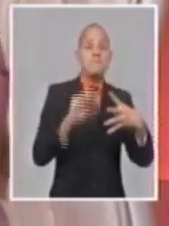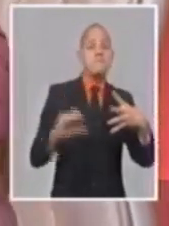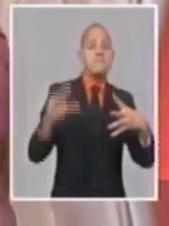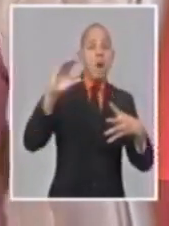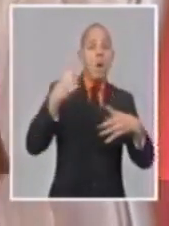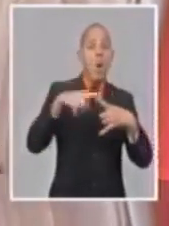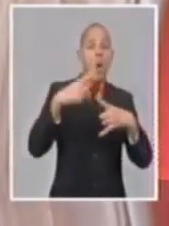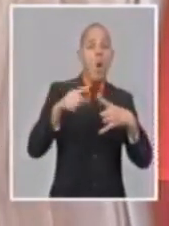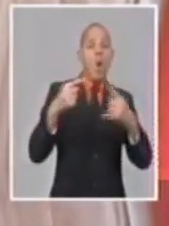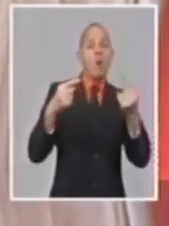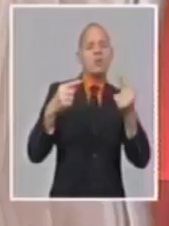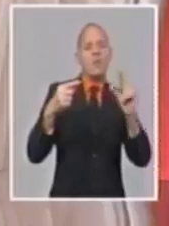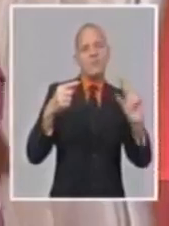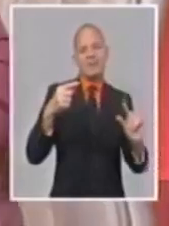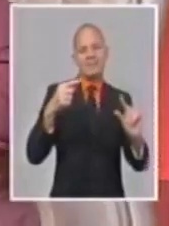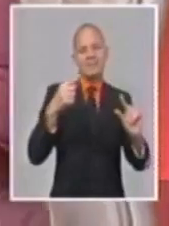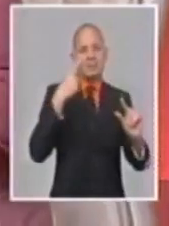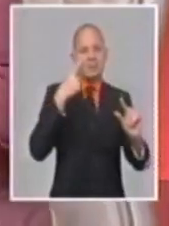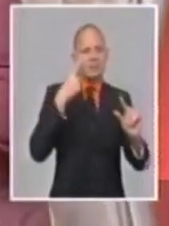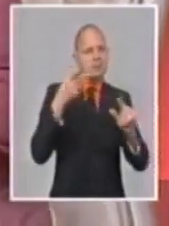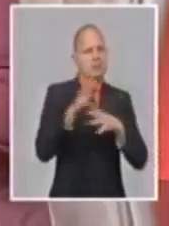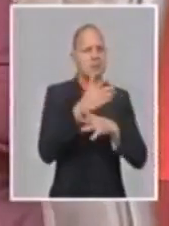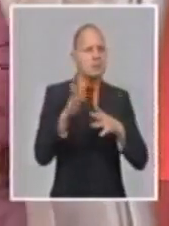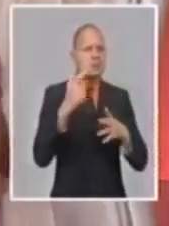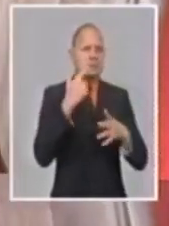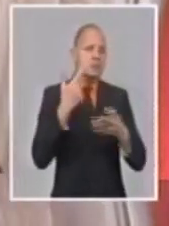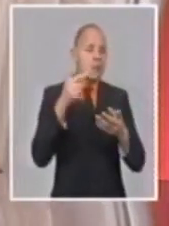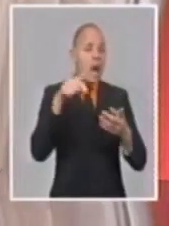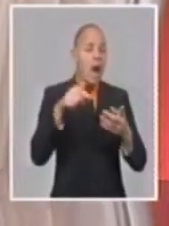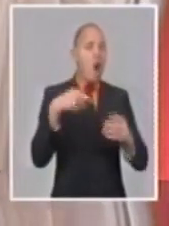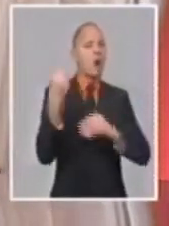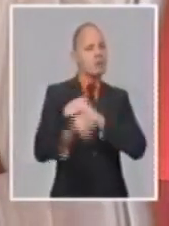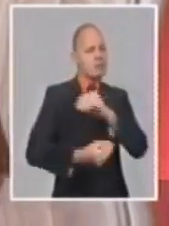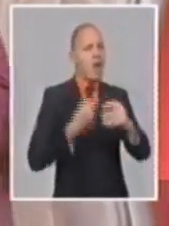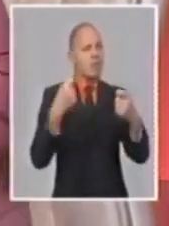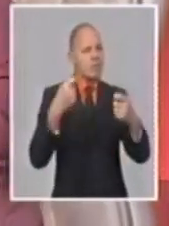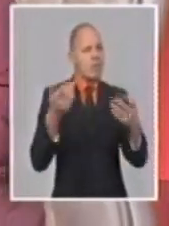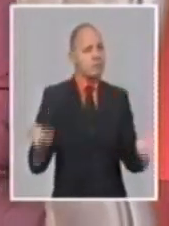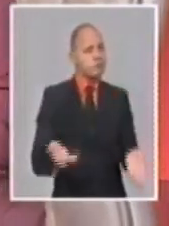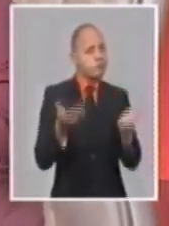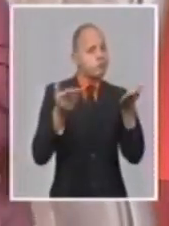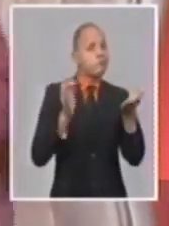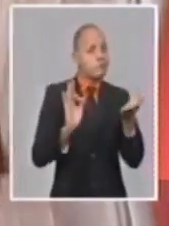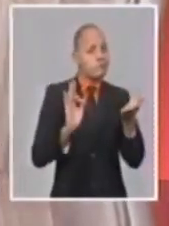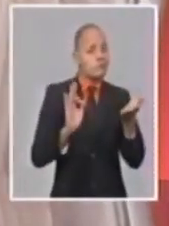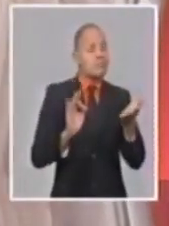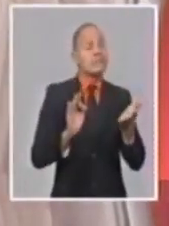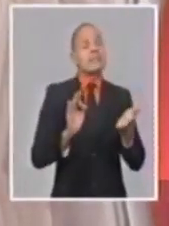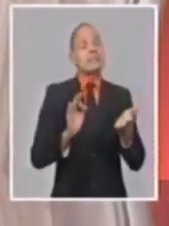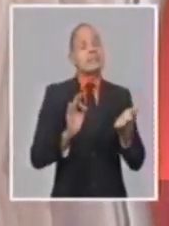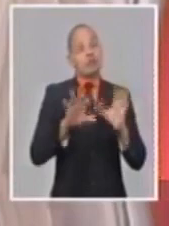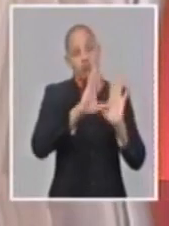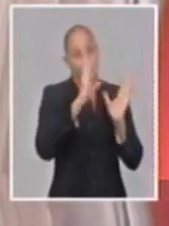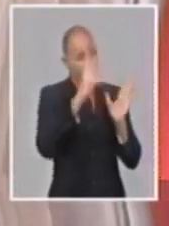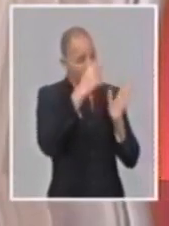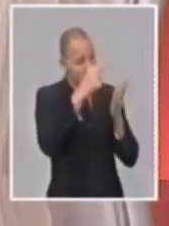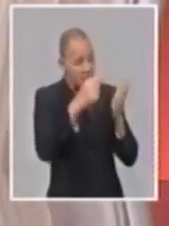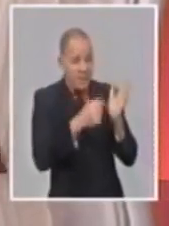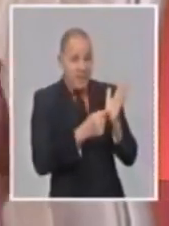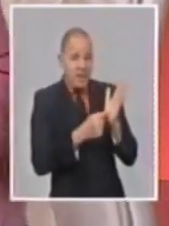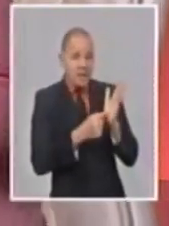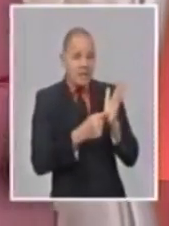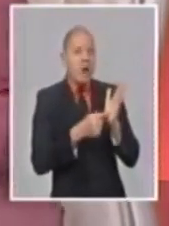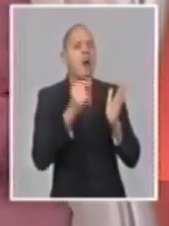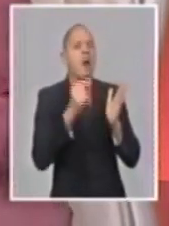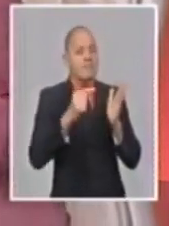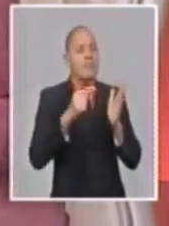hacen que se produzca una transformación importante y sobre todo el incremento de los precios de un grupo de productos y